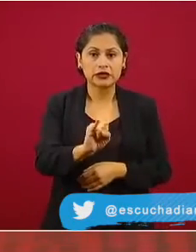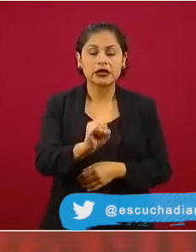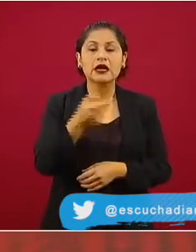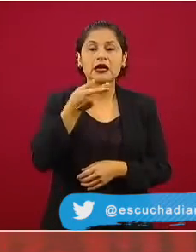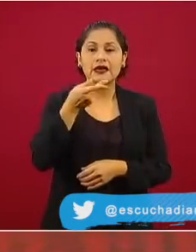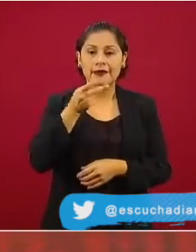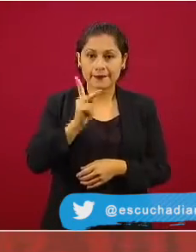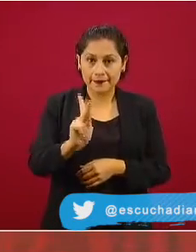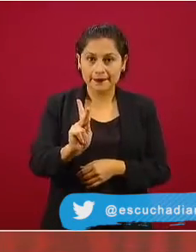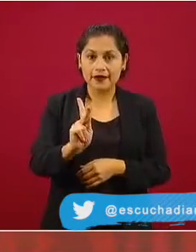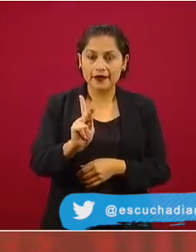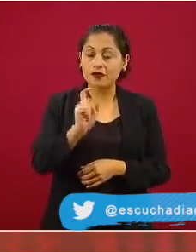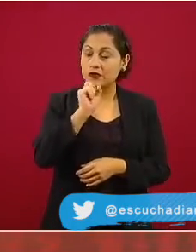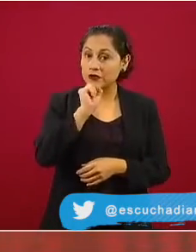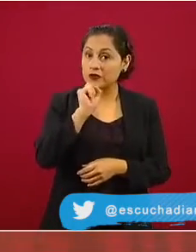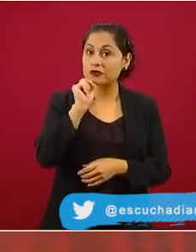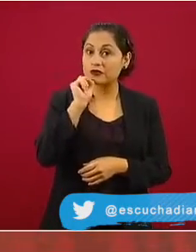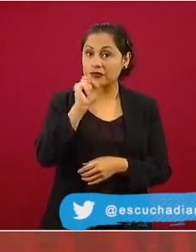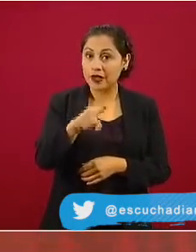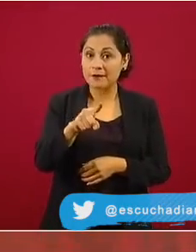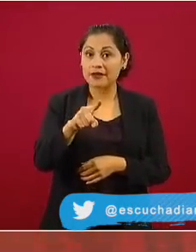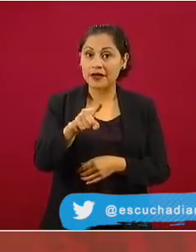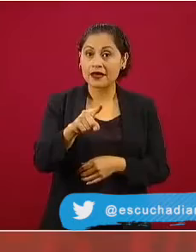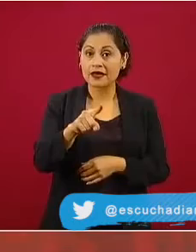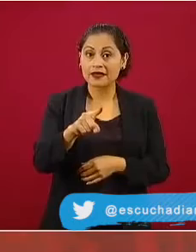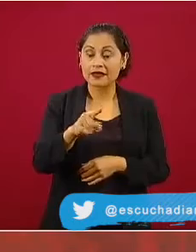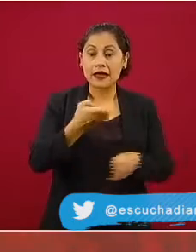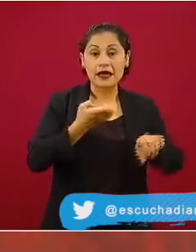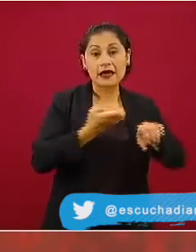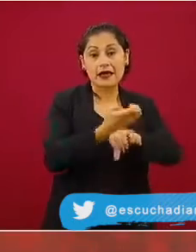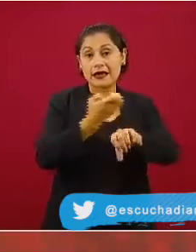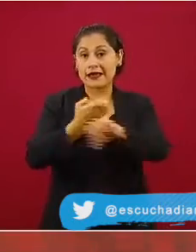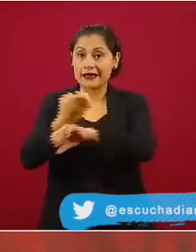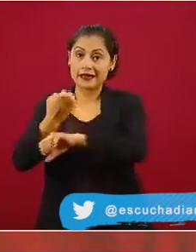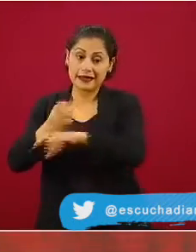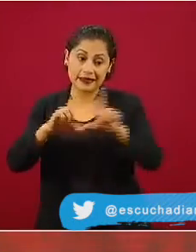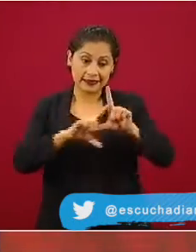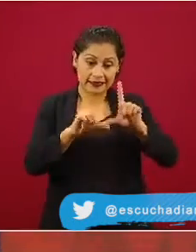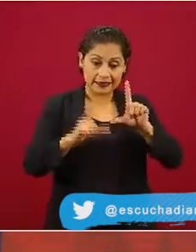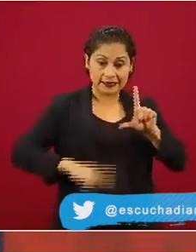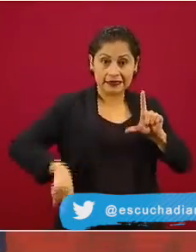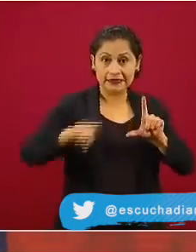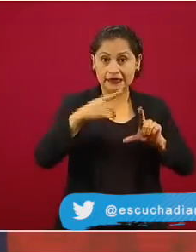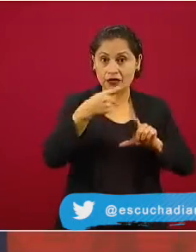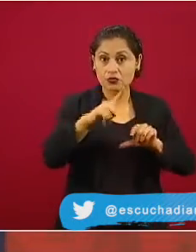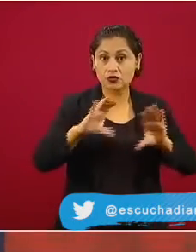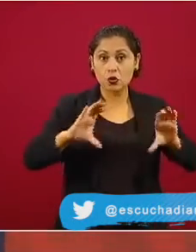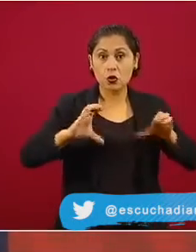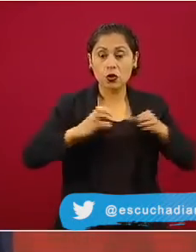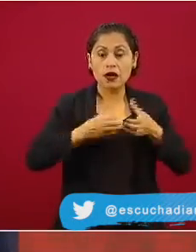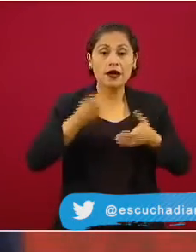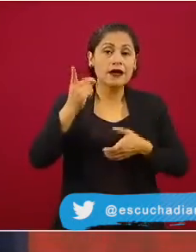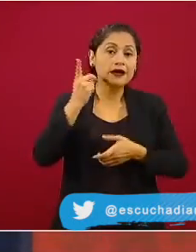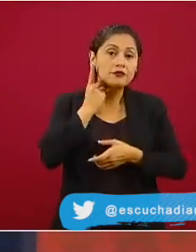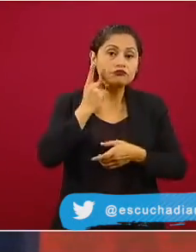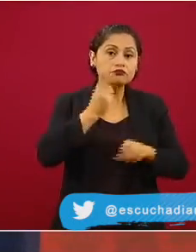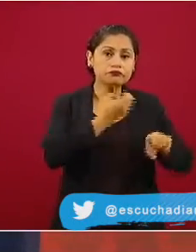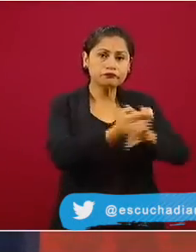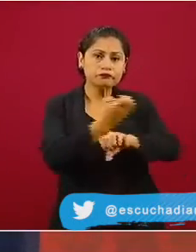mayoría de las legislaturas locales por tratarse de una reforma constitucional.